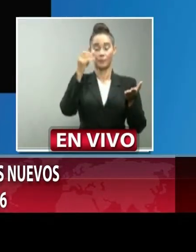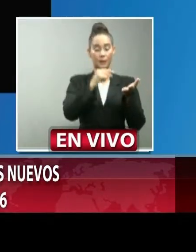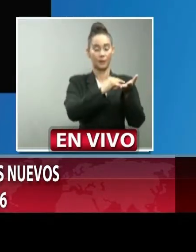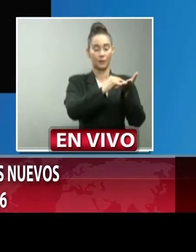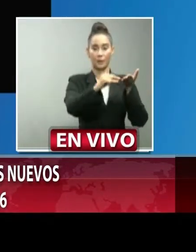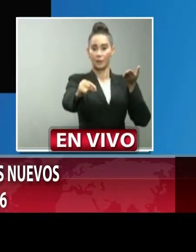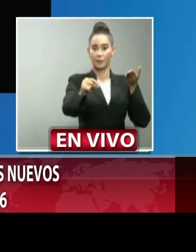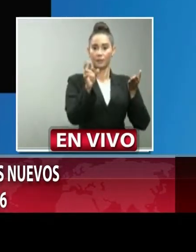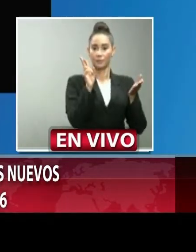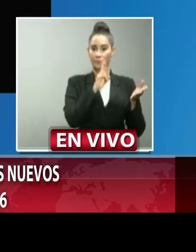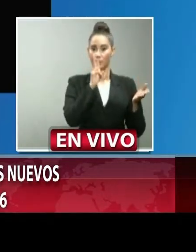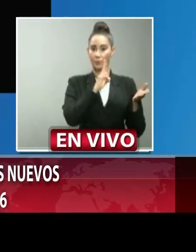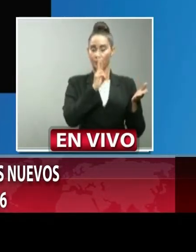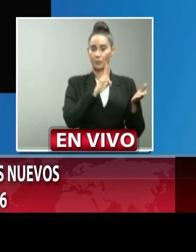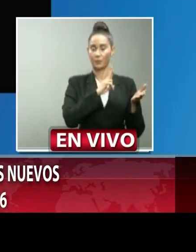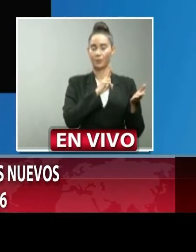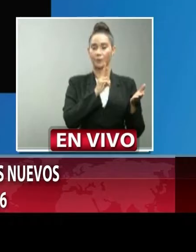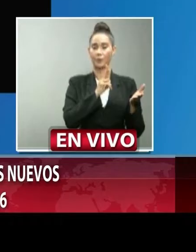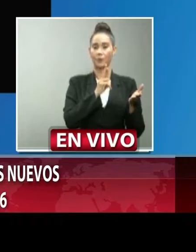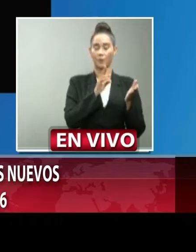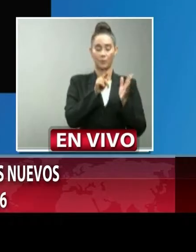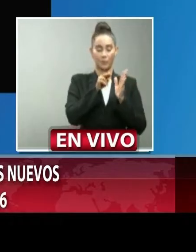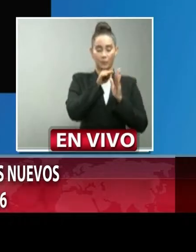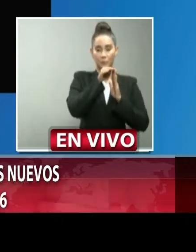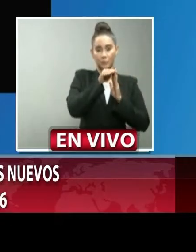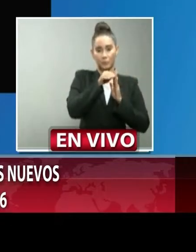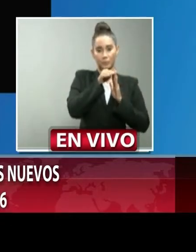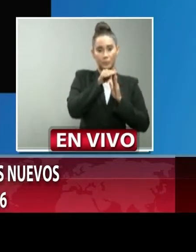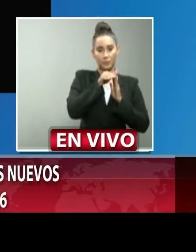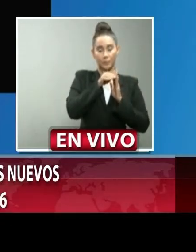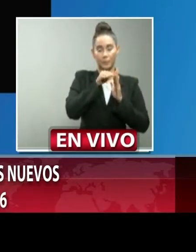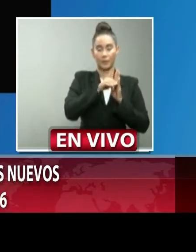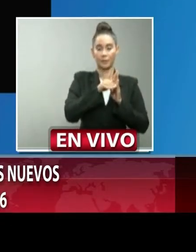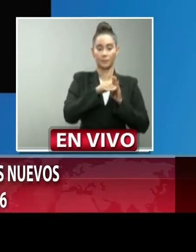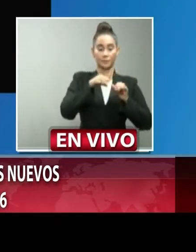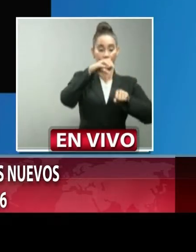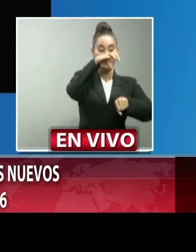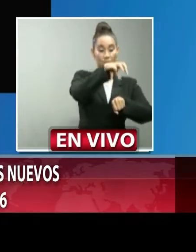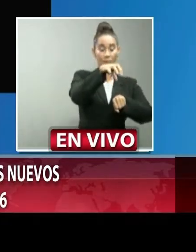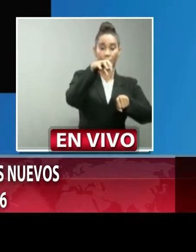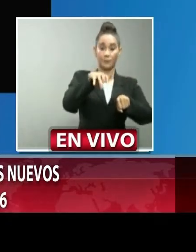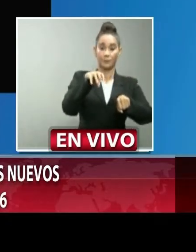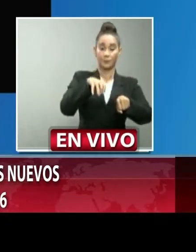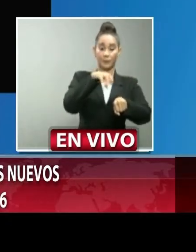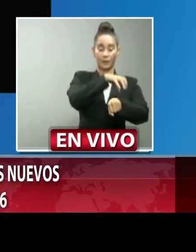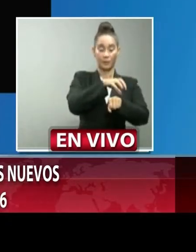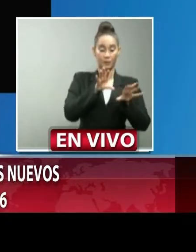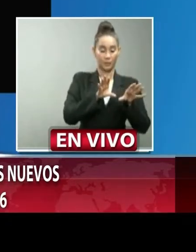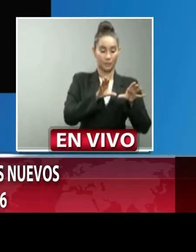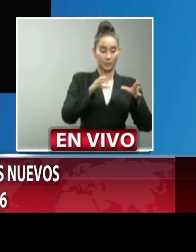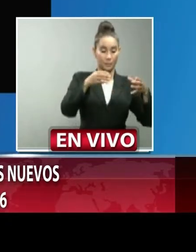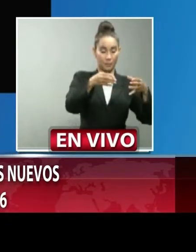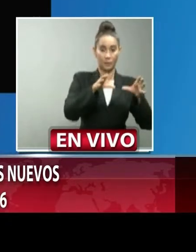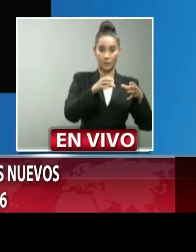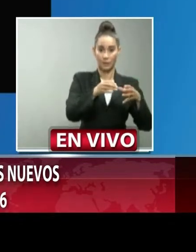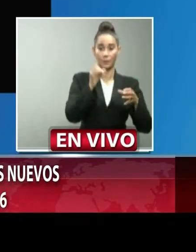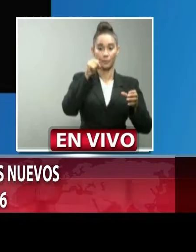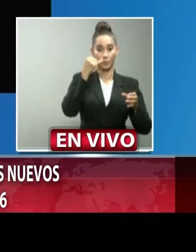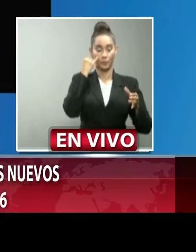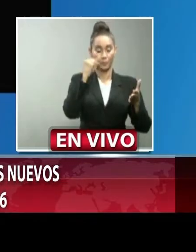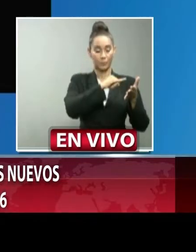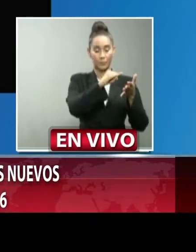como ha ido disminuyendo la distribución en cajón que se puede ver ahí